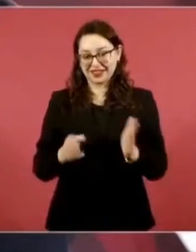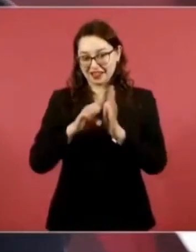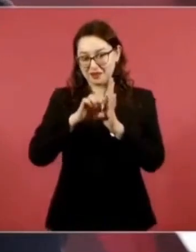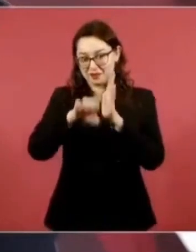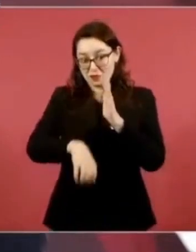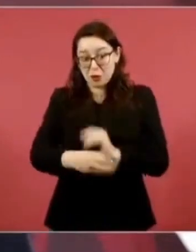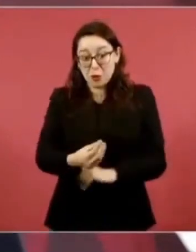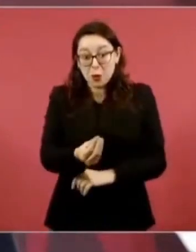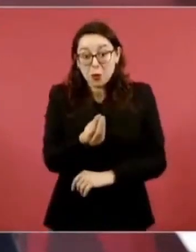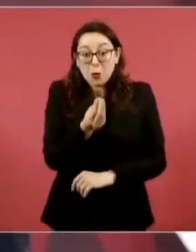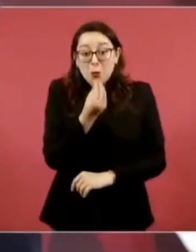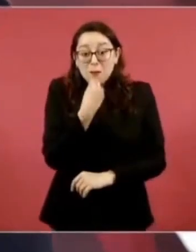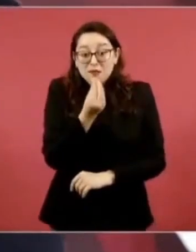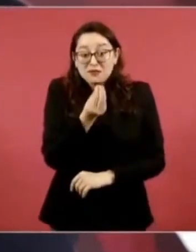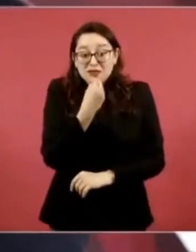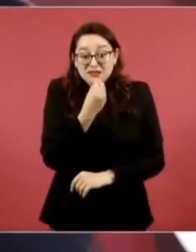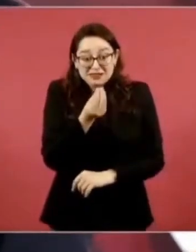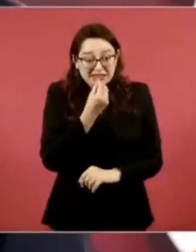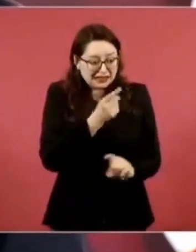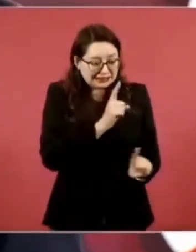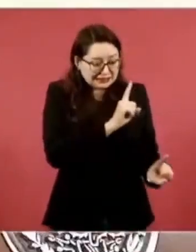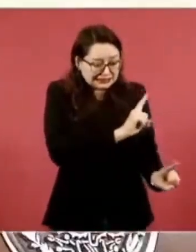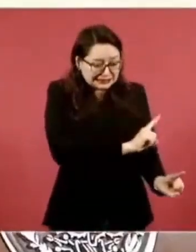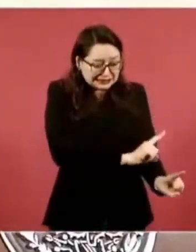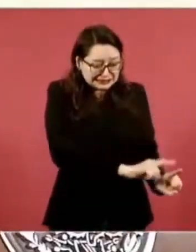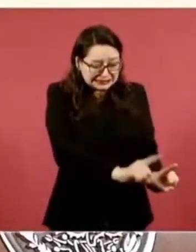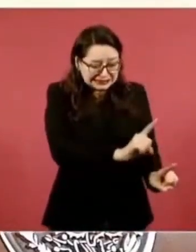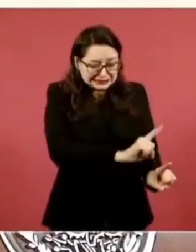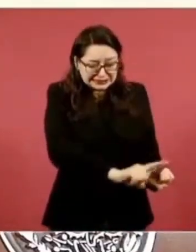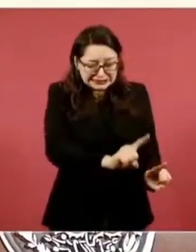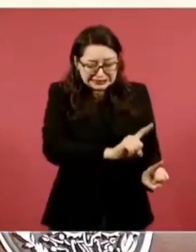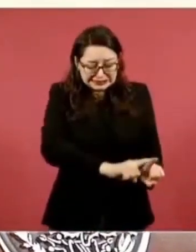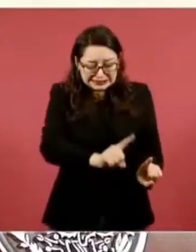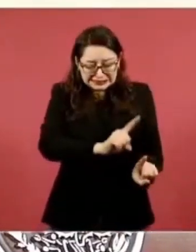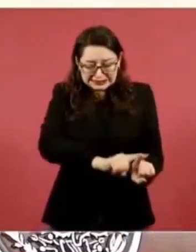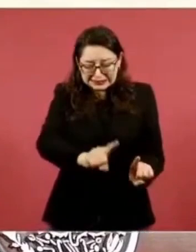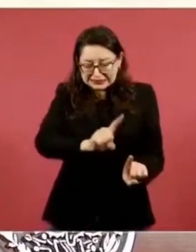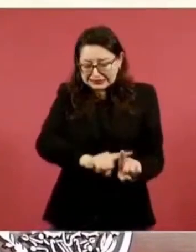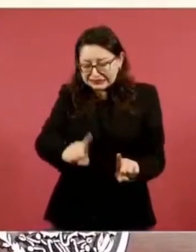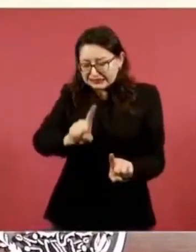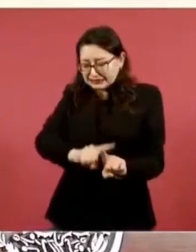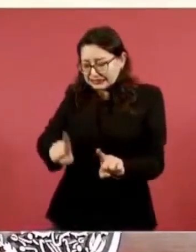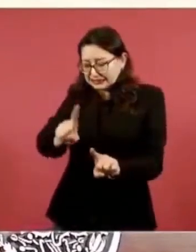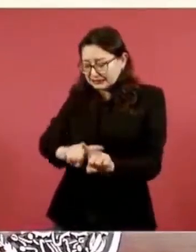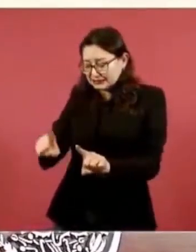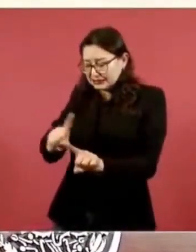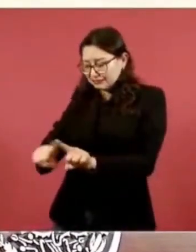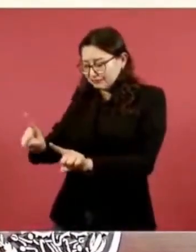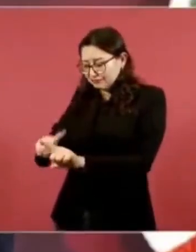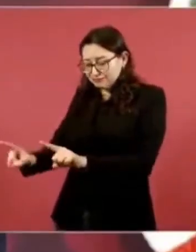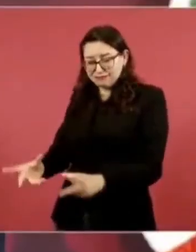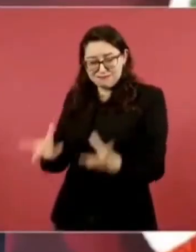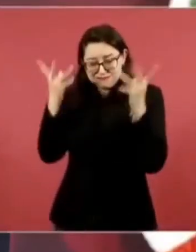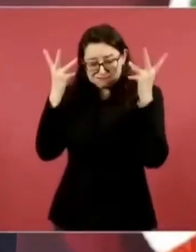de comidas, de guisos que hay en el país?